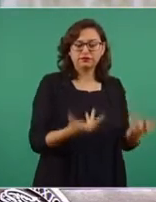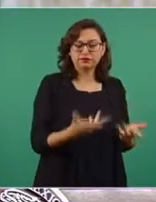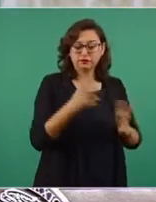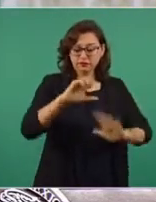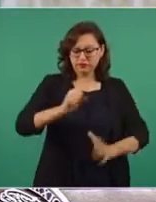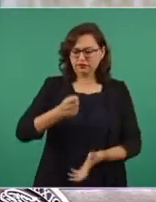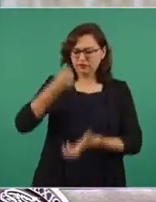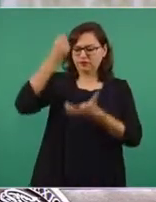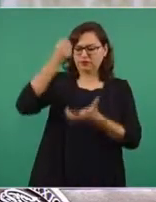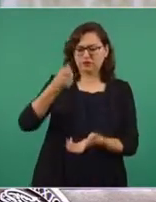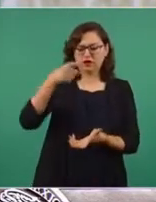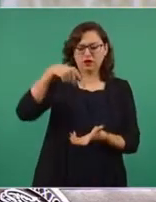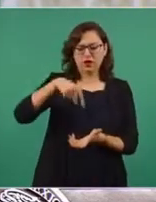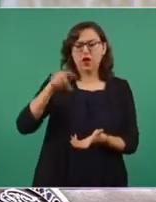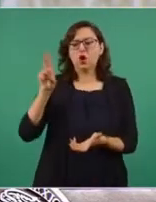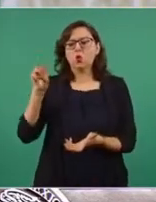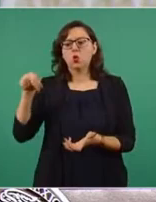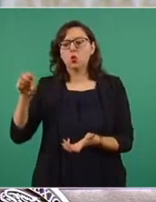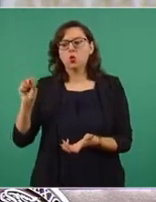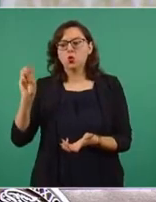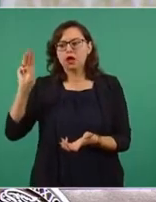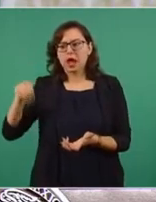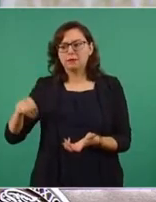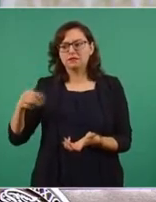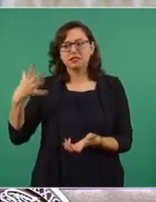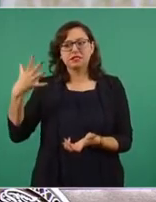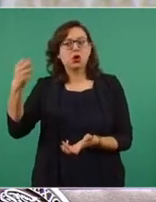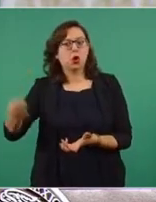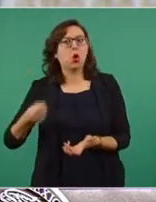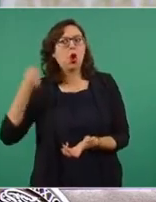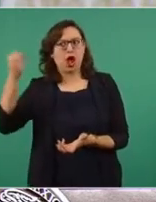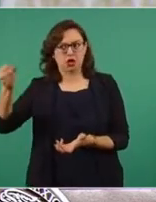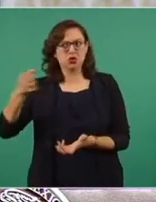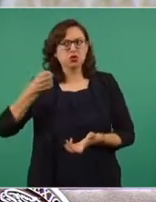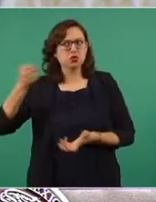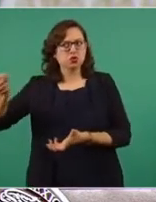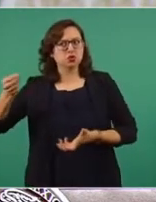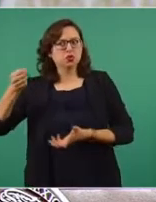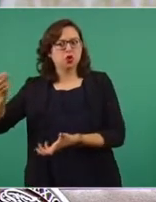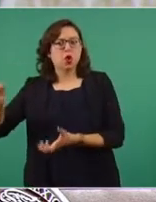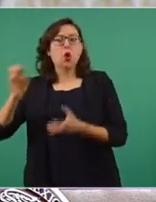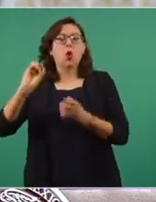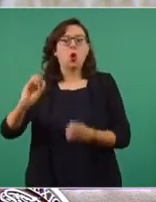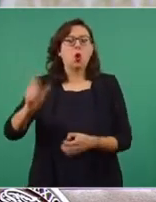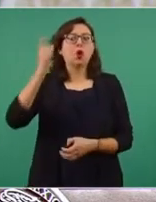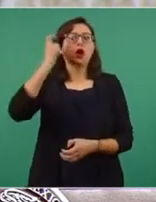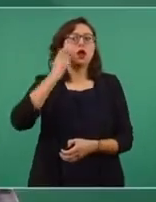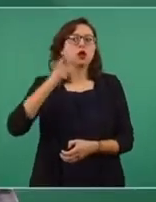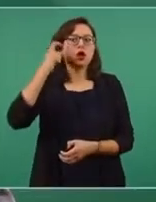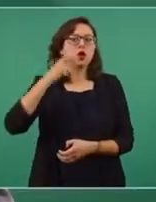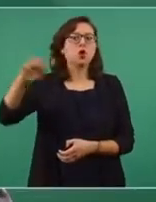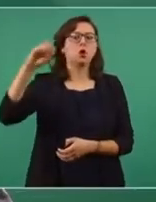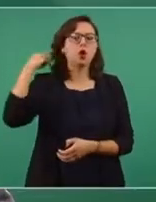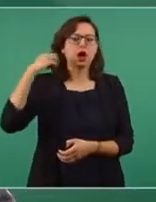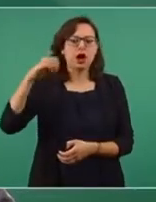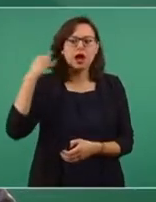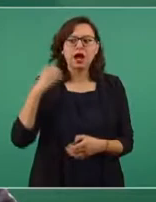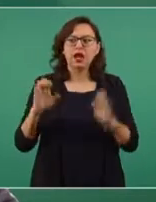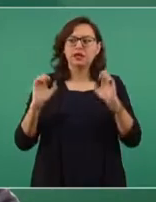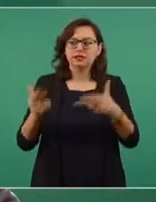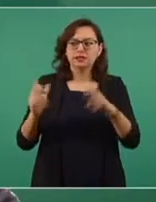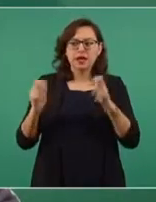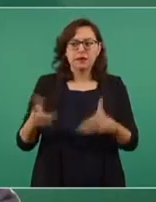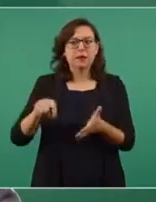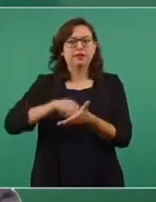UNAM de cinco años o al presupuesto de un año de los estados de Guerrero, Oaxaca, Chiapas y Tabasco juntos.